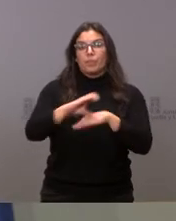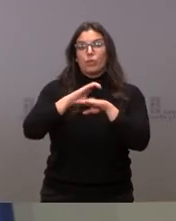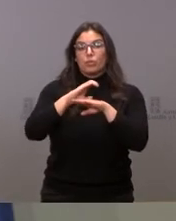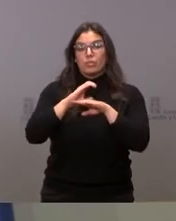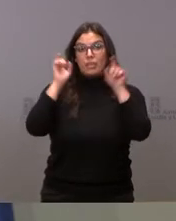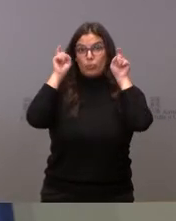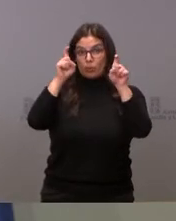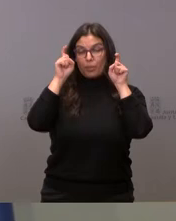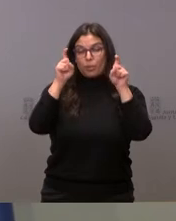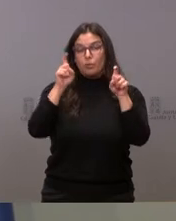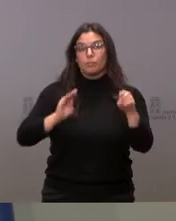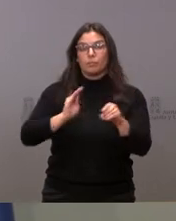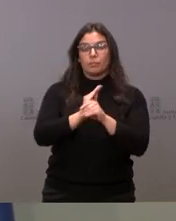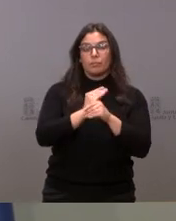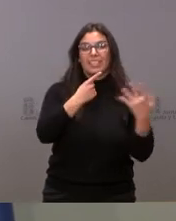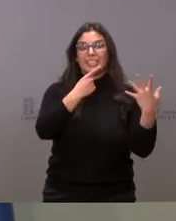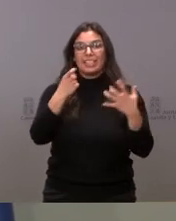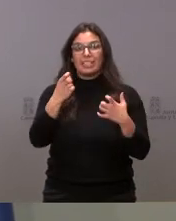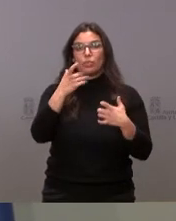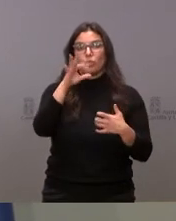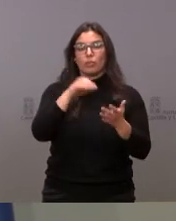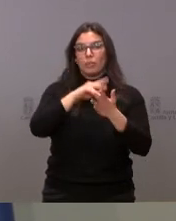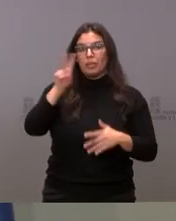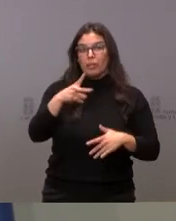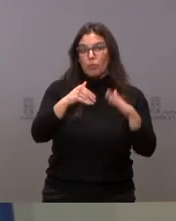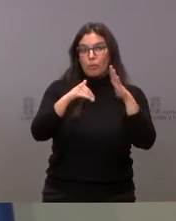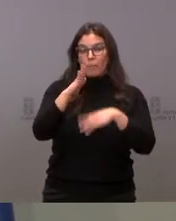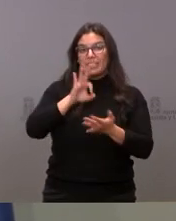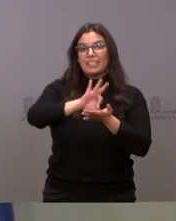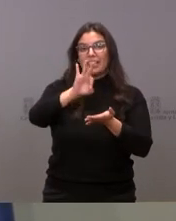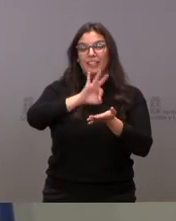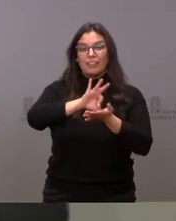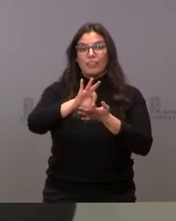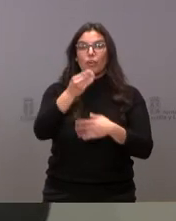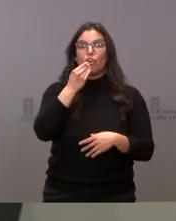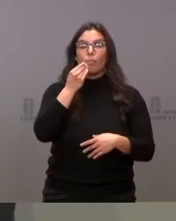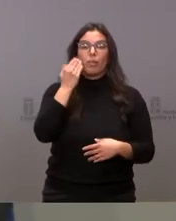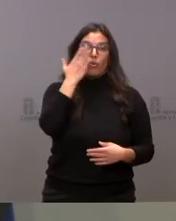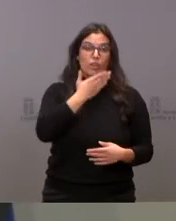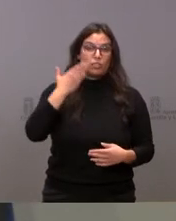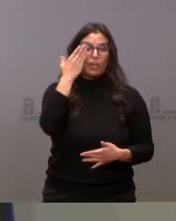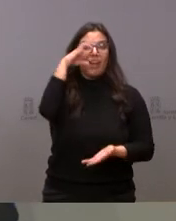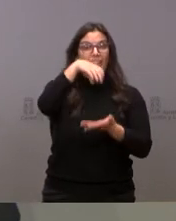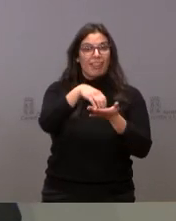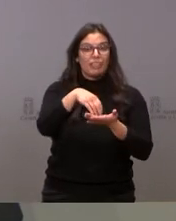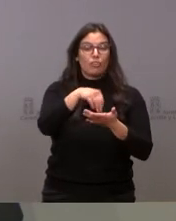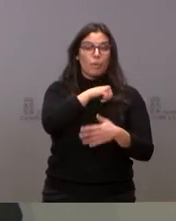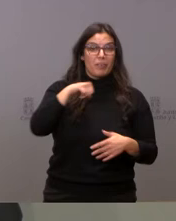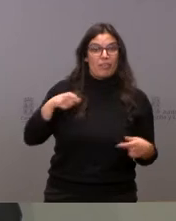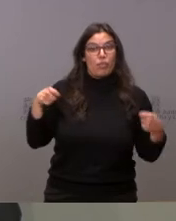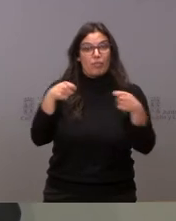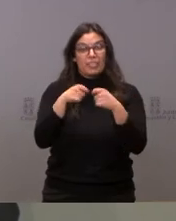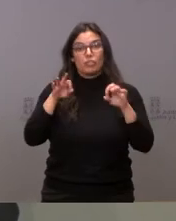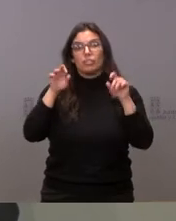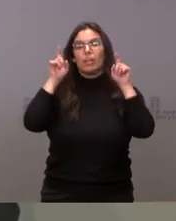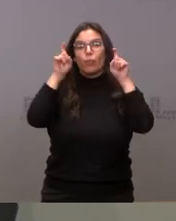de Educación subvenciona con más de 650.000 euros el servicio de comandor escolar en los centros privados concertados de educación